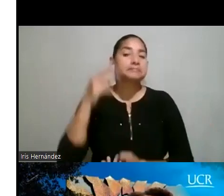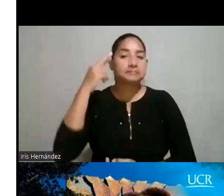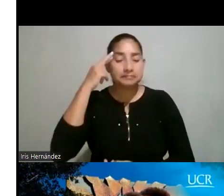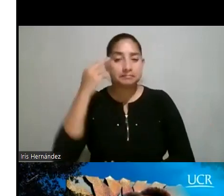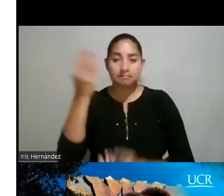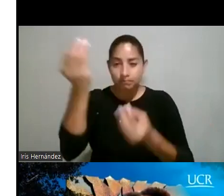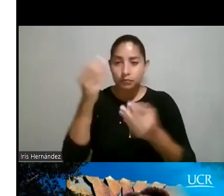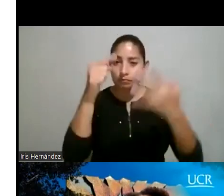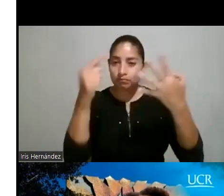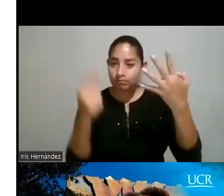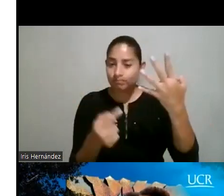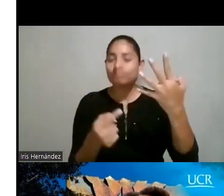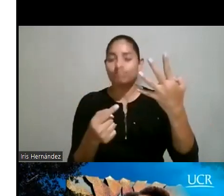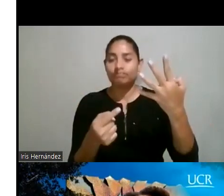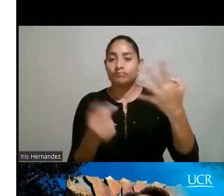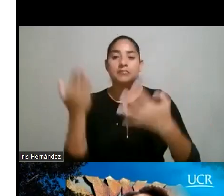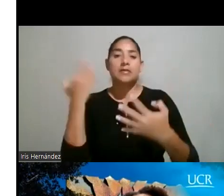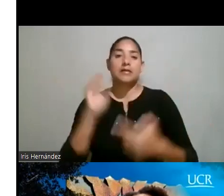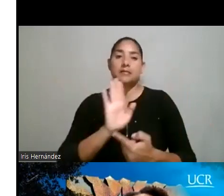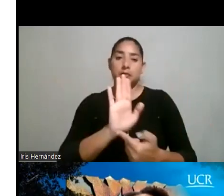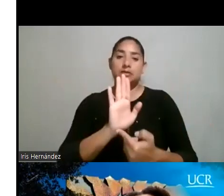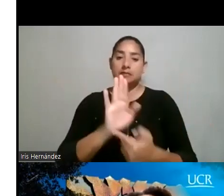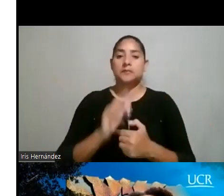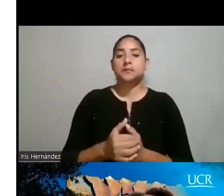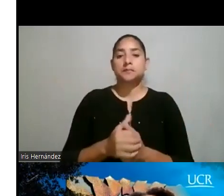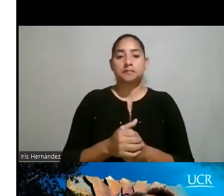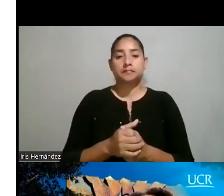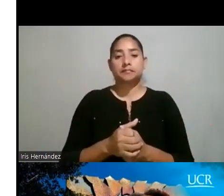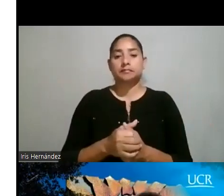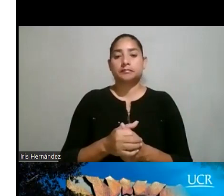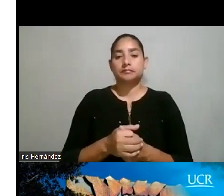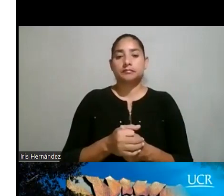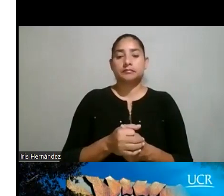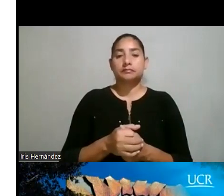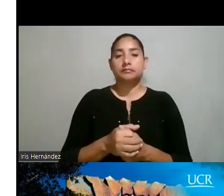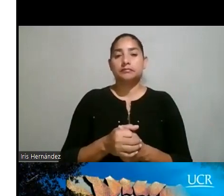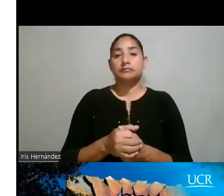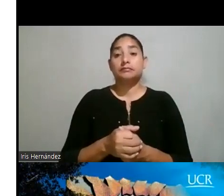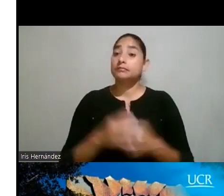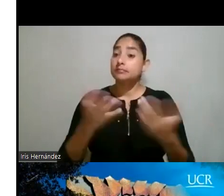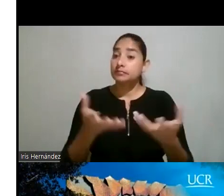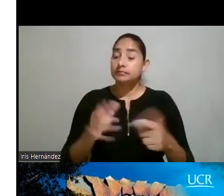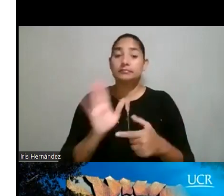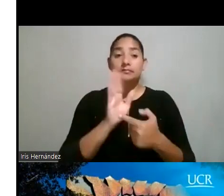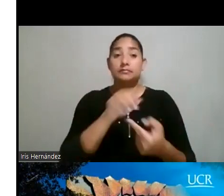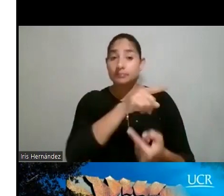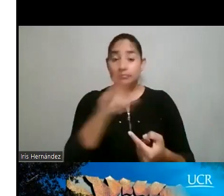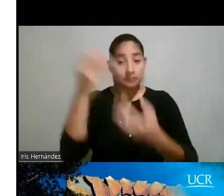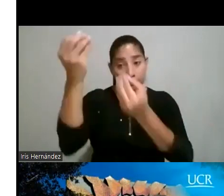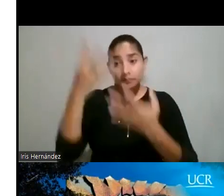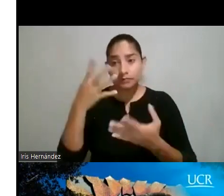datos que, que estaba mostrándoles acá anteriormente. Como les mencionaba, esta información la